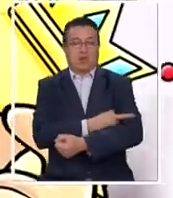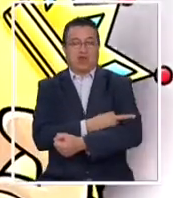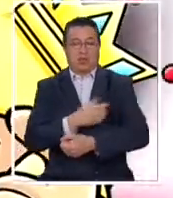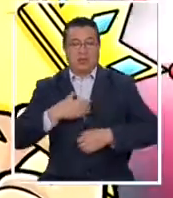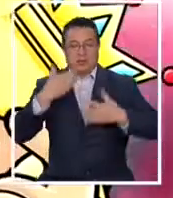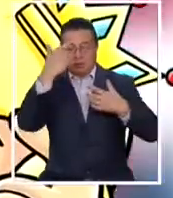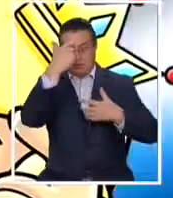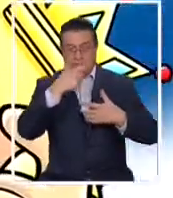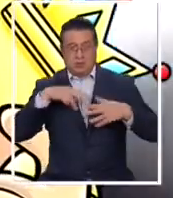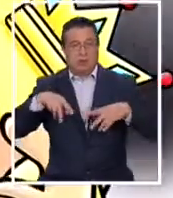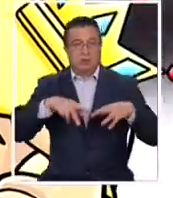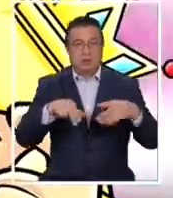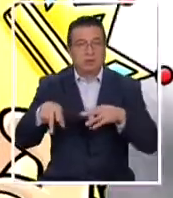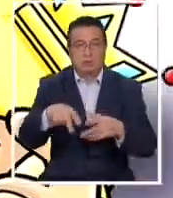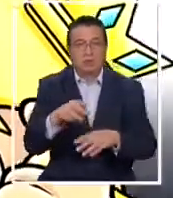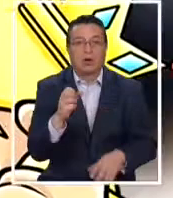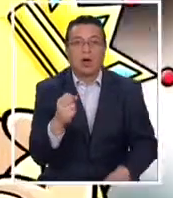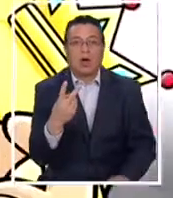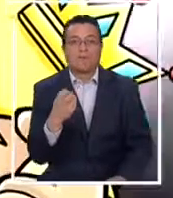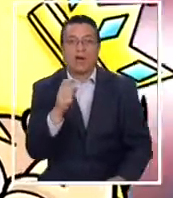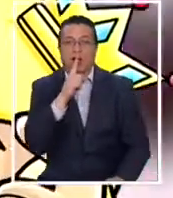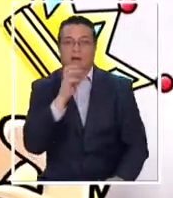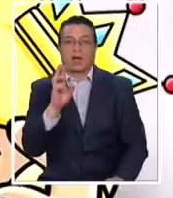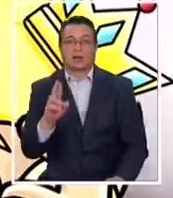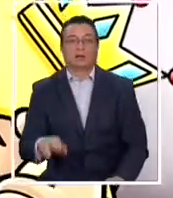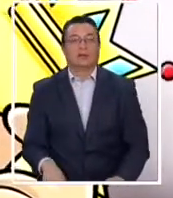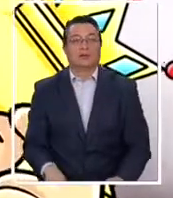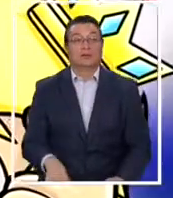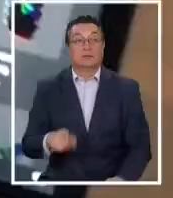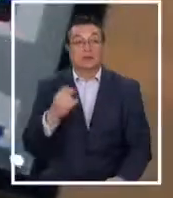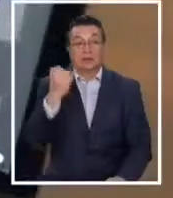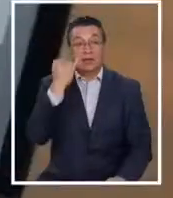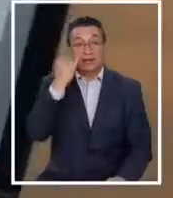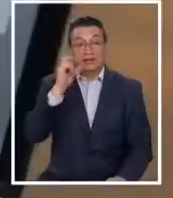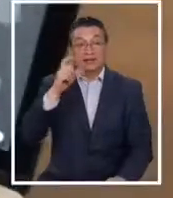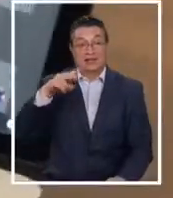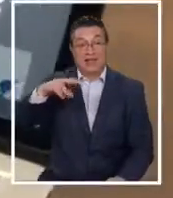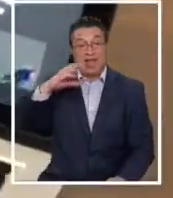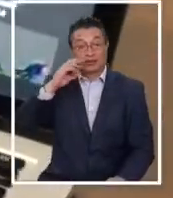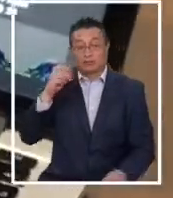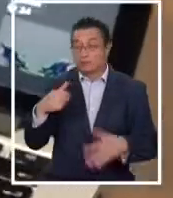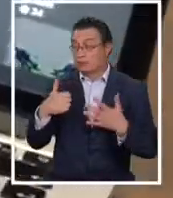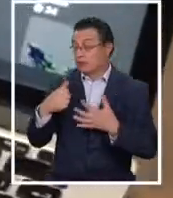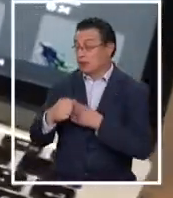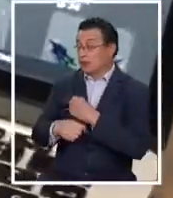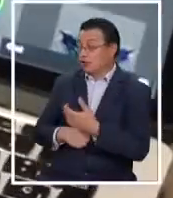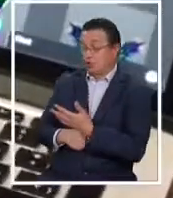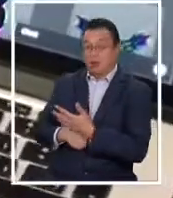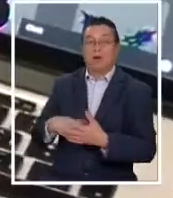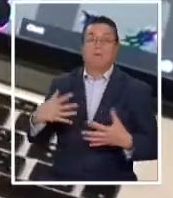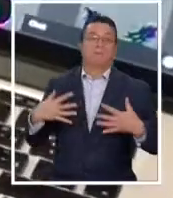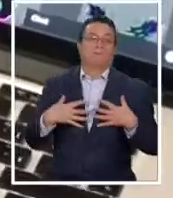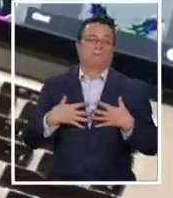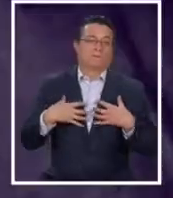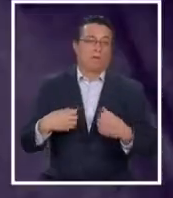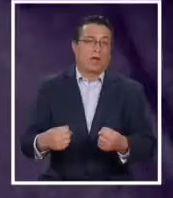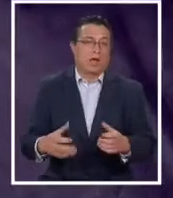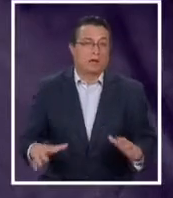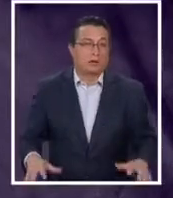sus personajes o avatar. Ignacio, de 6 años, es un fanático.